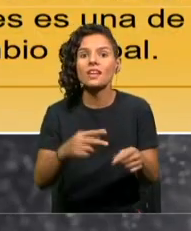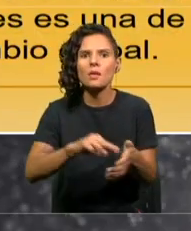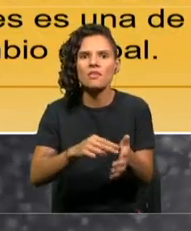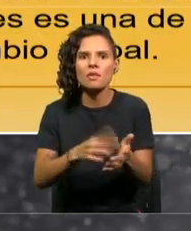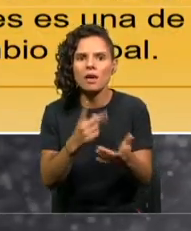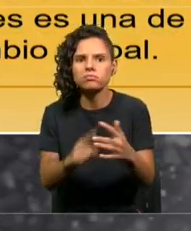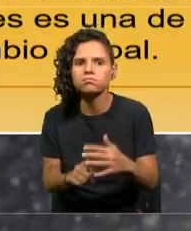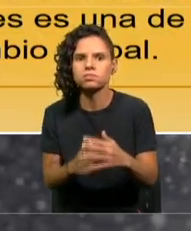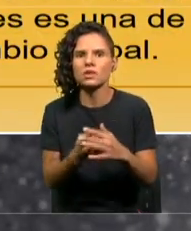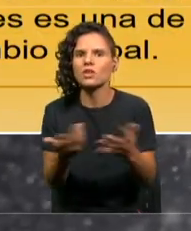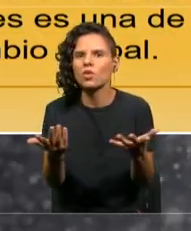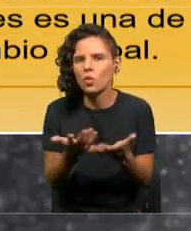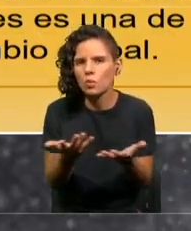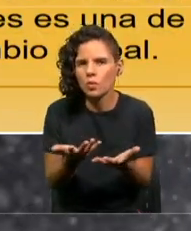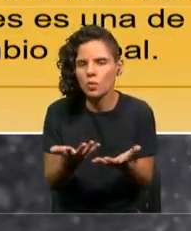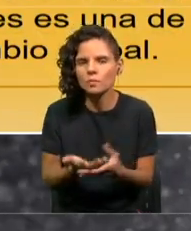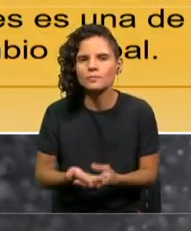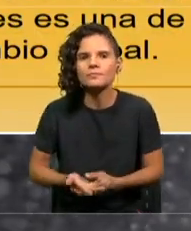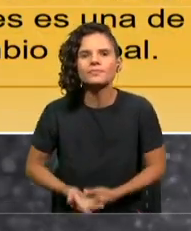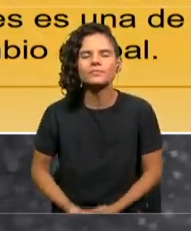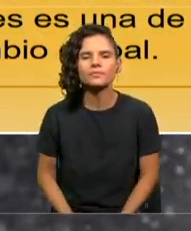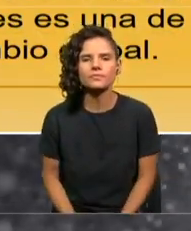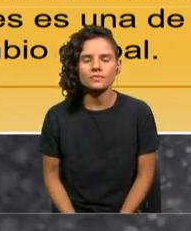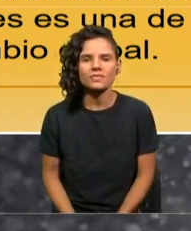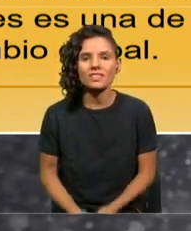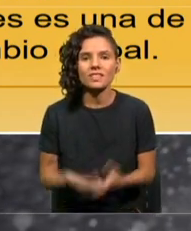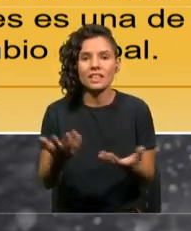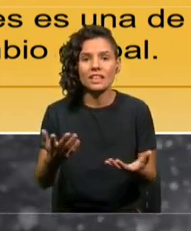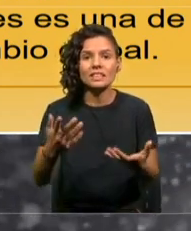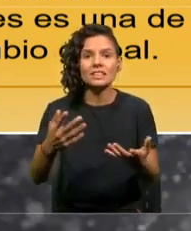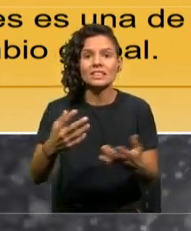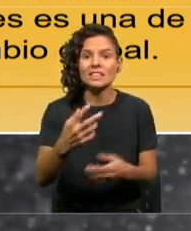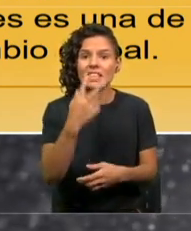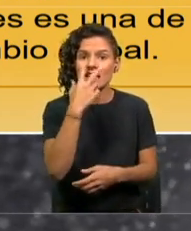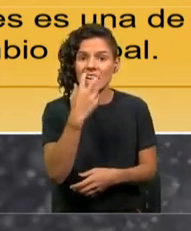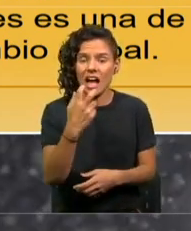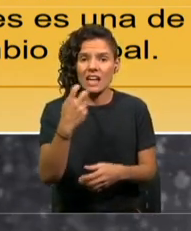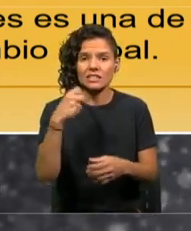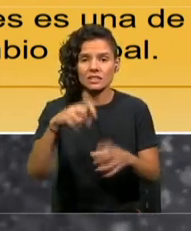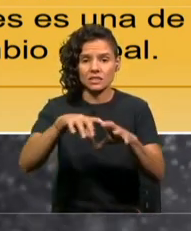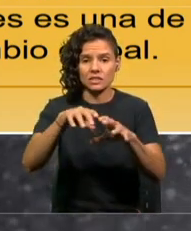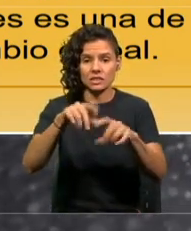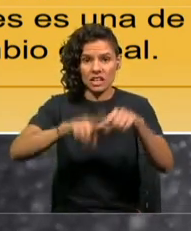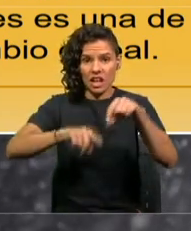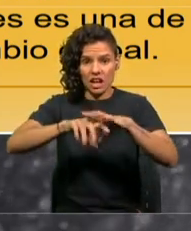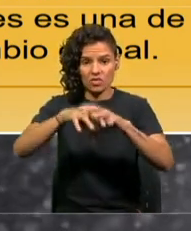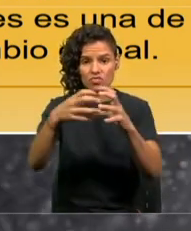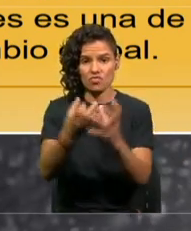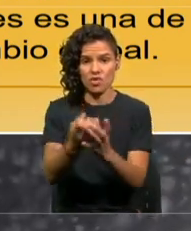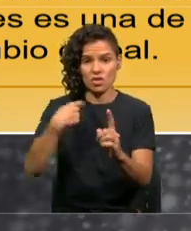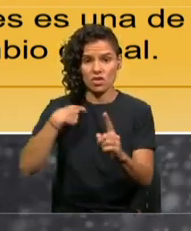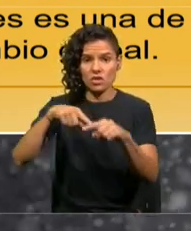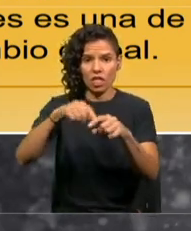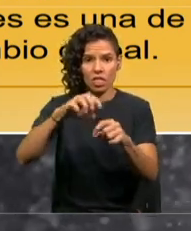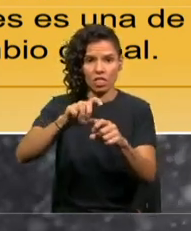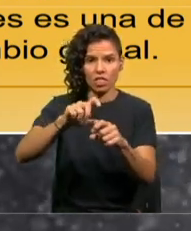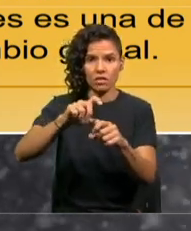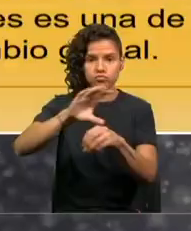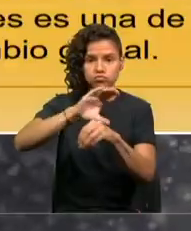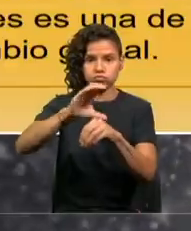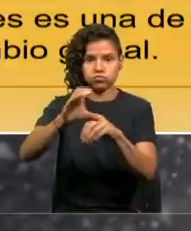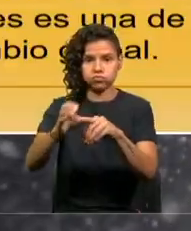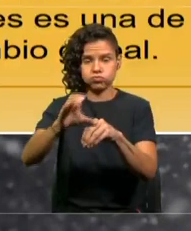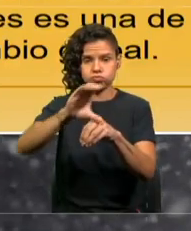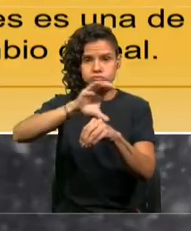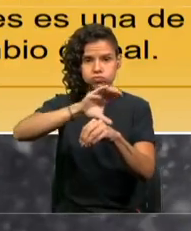origina fundamentalmente en que los gases de efecto invernadero se producen sobre todo por el